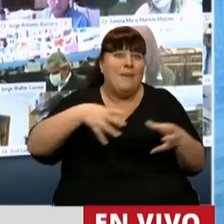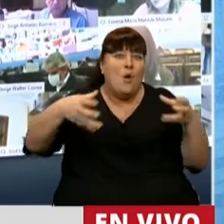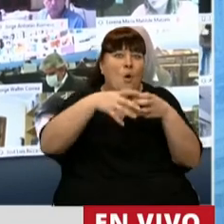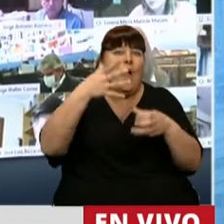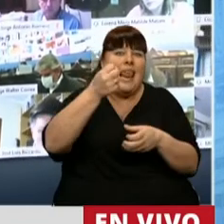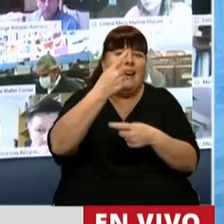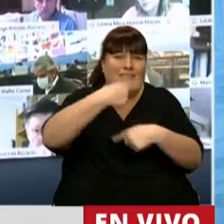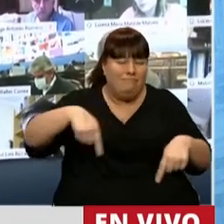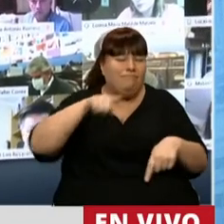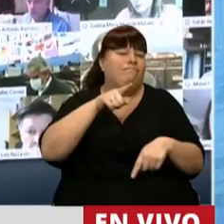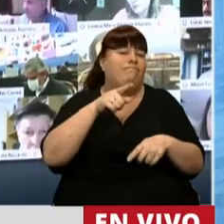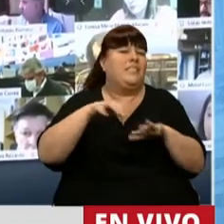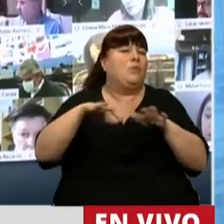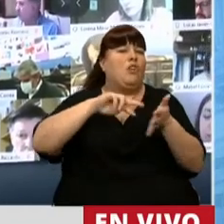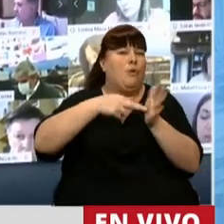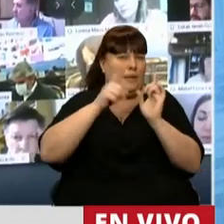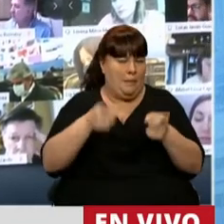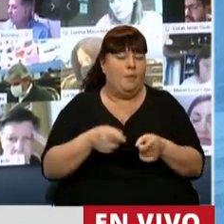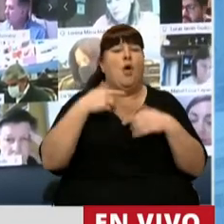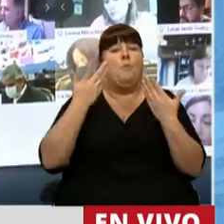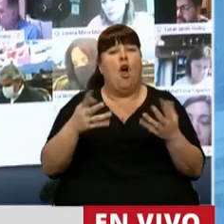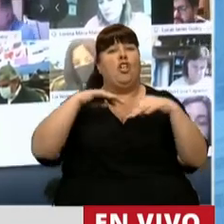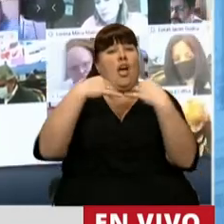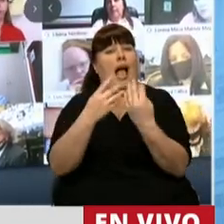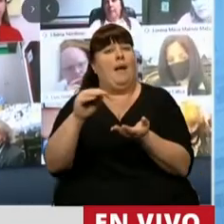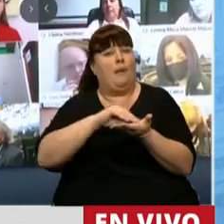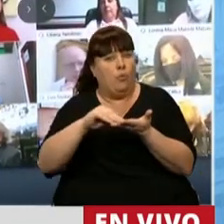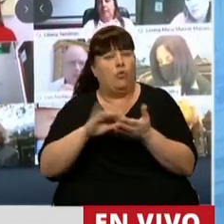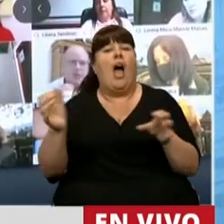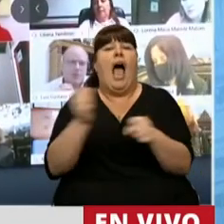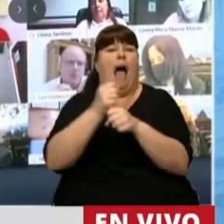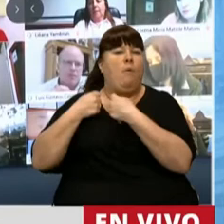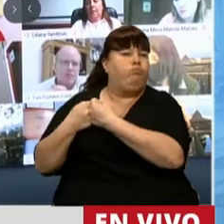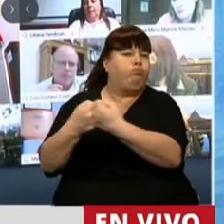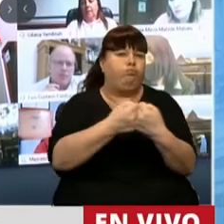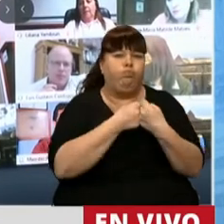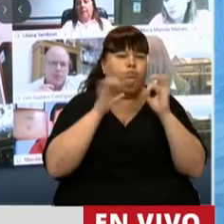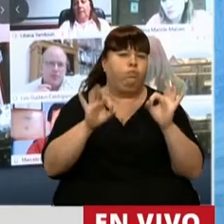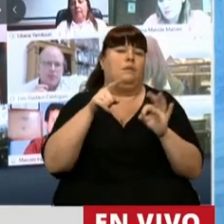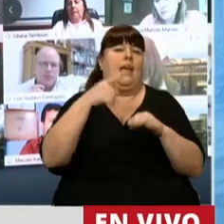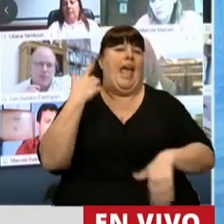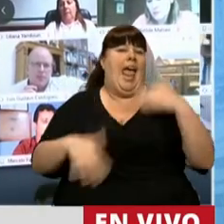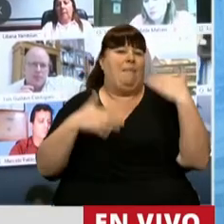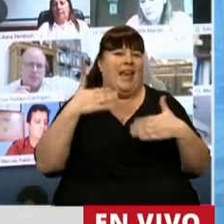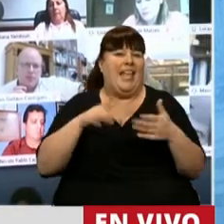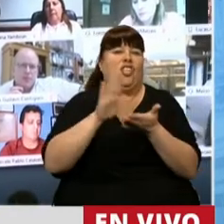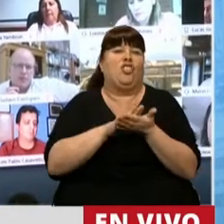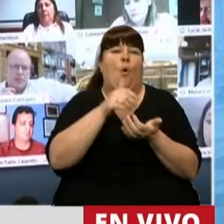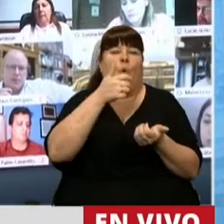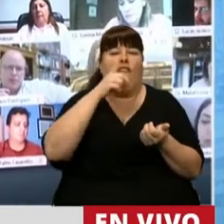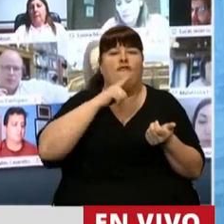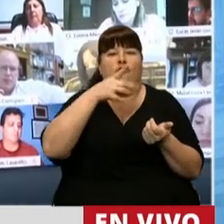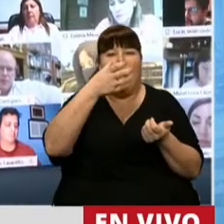situación. Y por eso esta Cámara de Diputados aprobó por unanimidad esta emergencia citrícola.